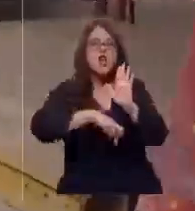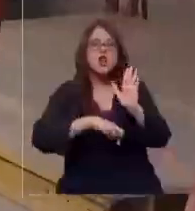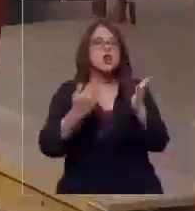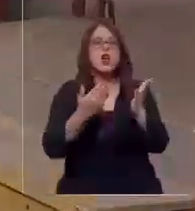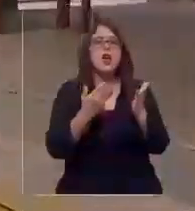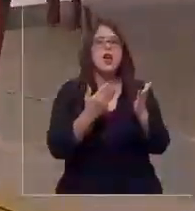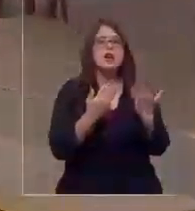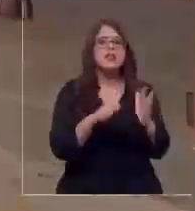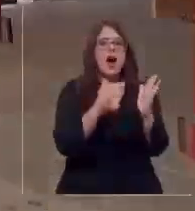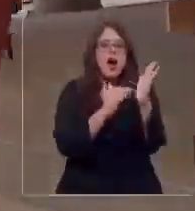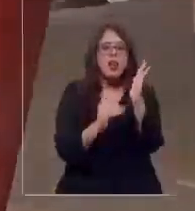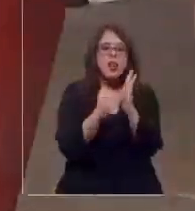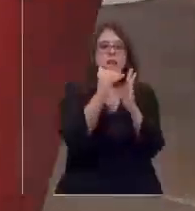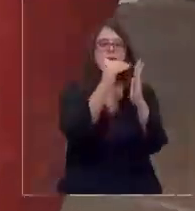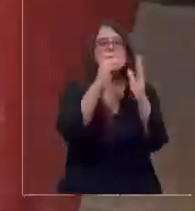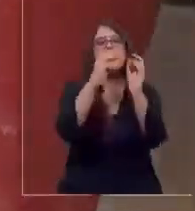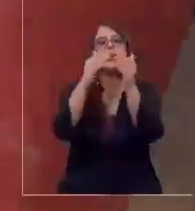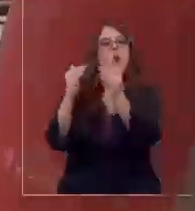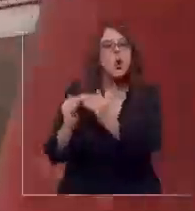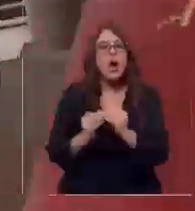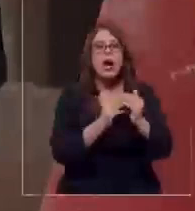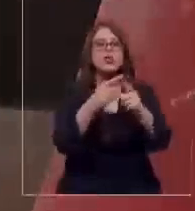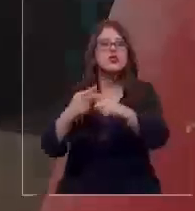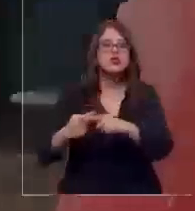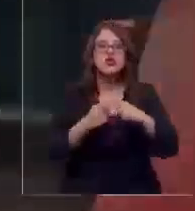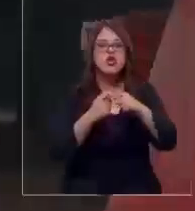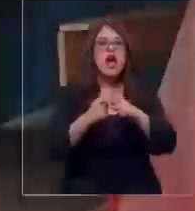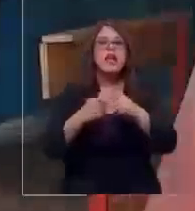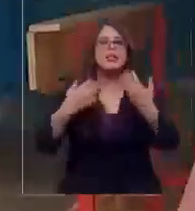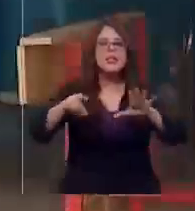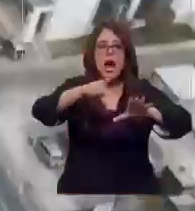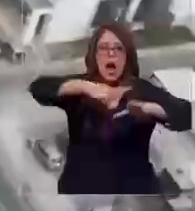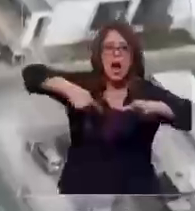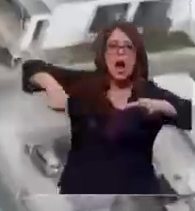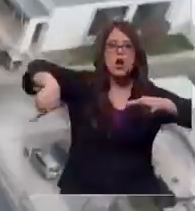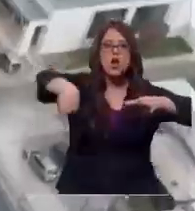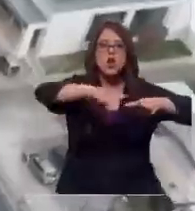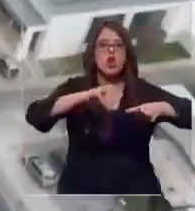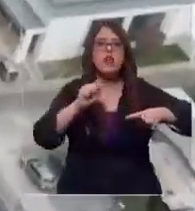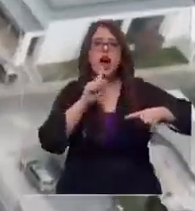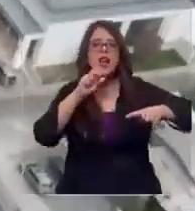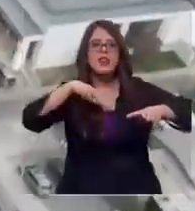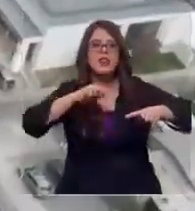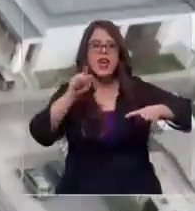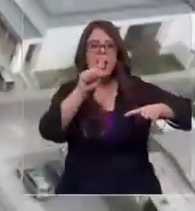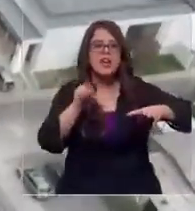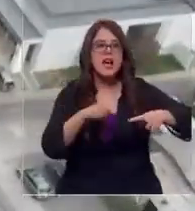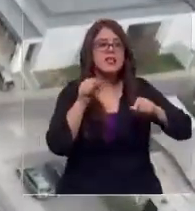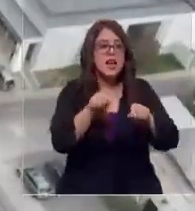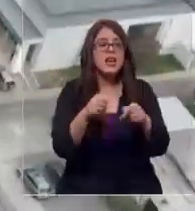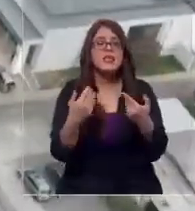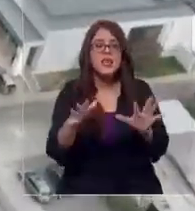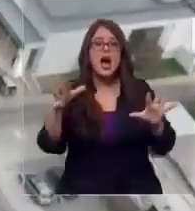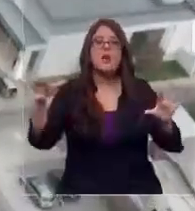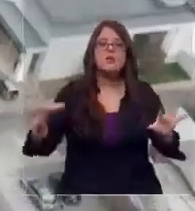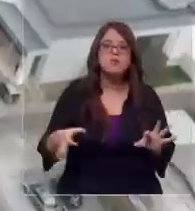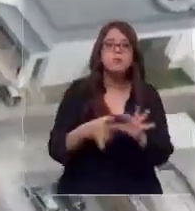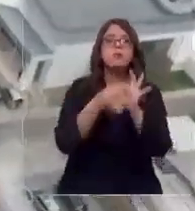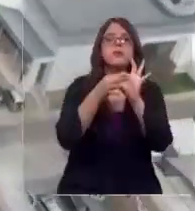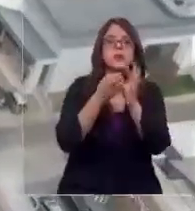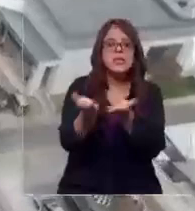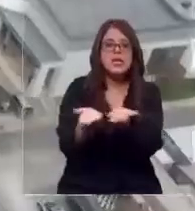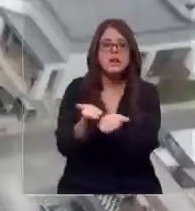sociales en la Rotonda Atenas. Un sector exclusivo de Las Condes con vasta conectividad y servicios.